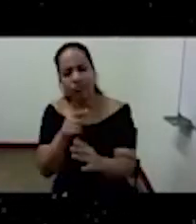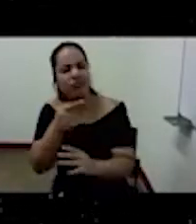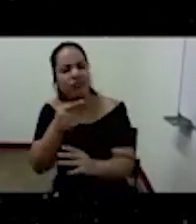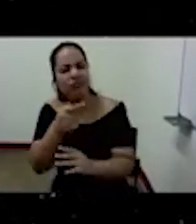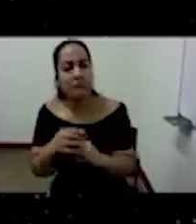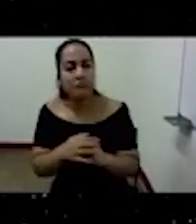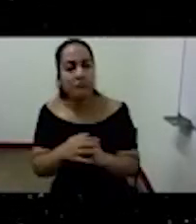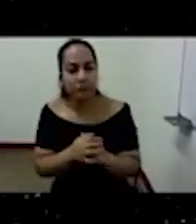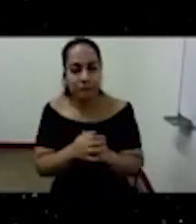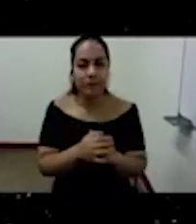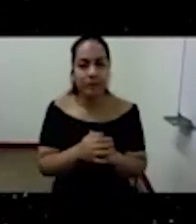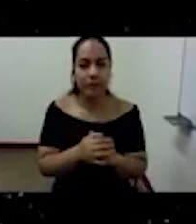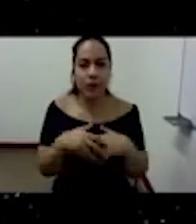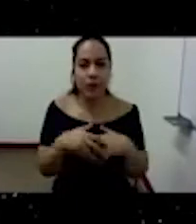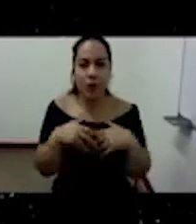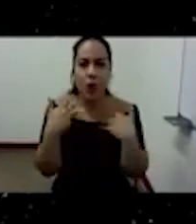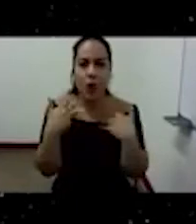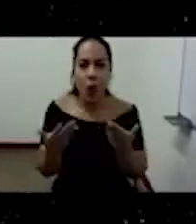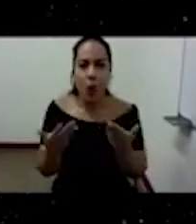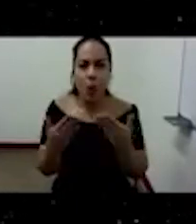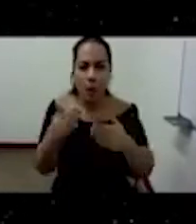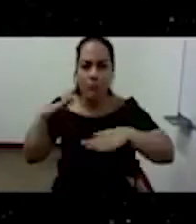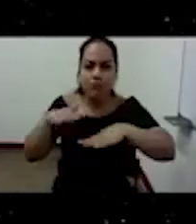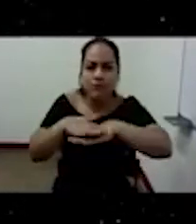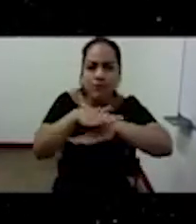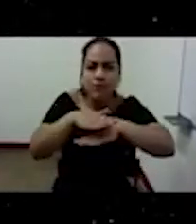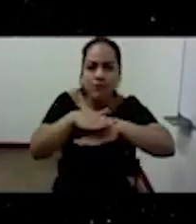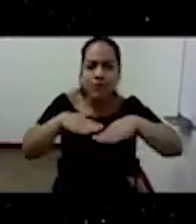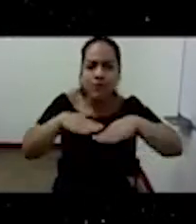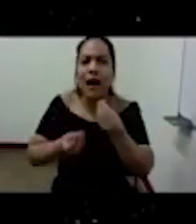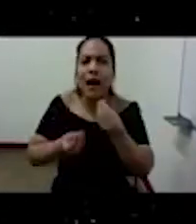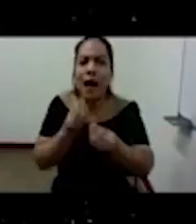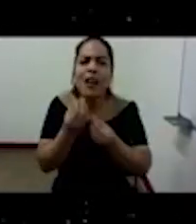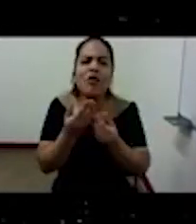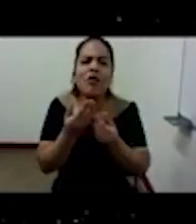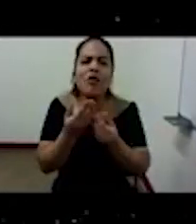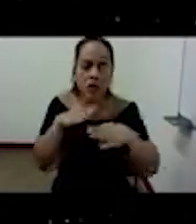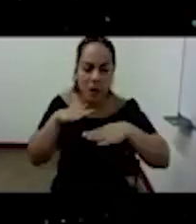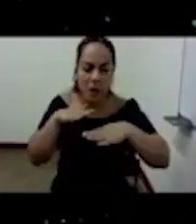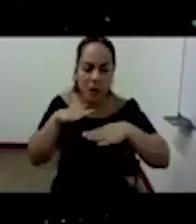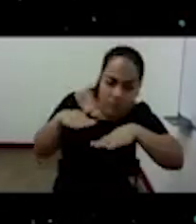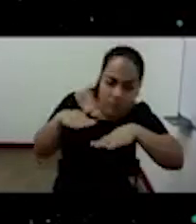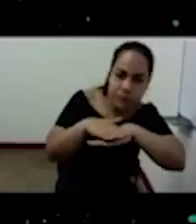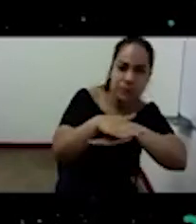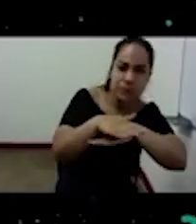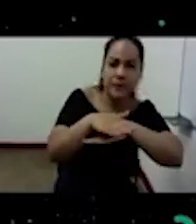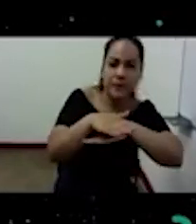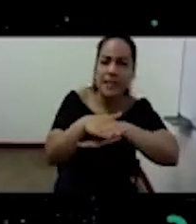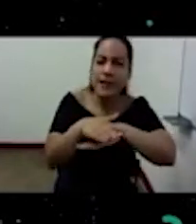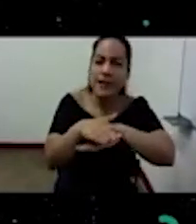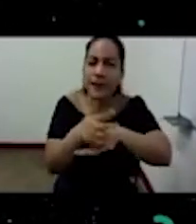efecto que produce sobre nuestro